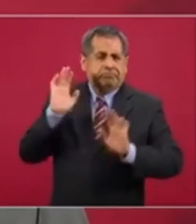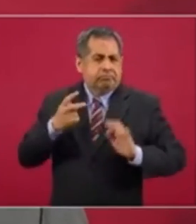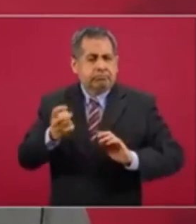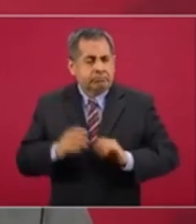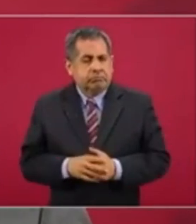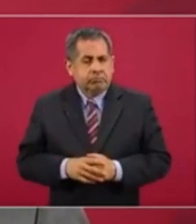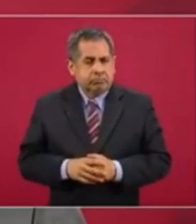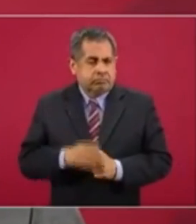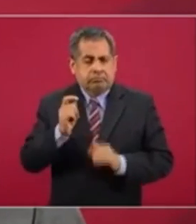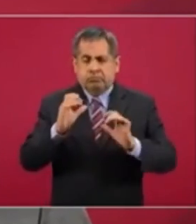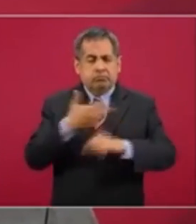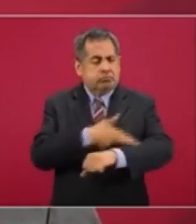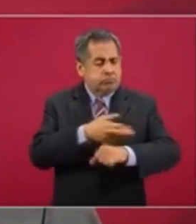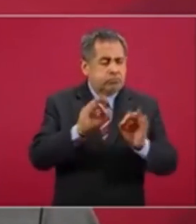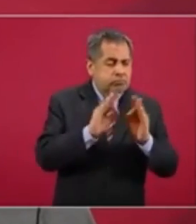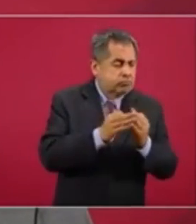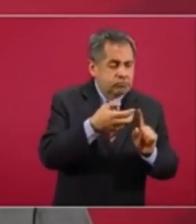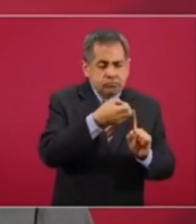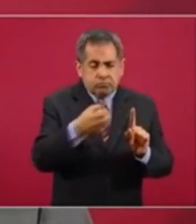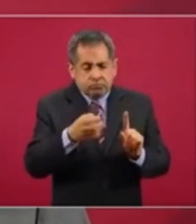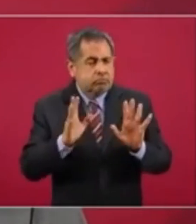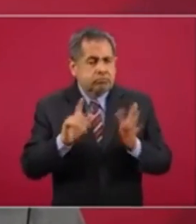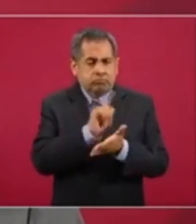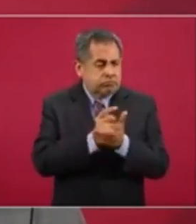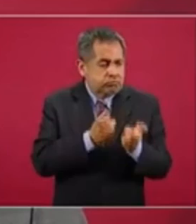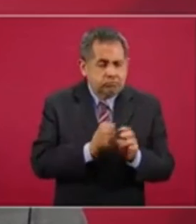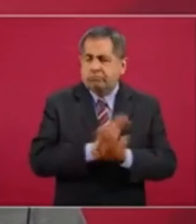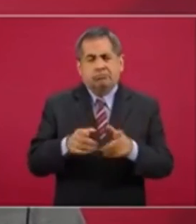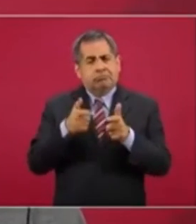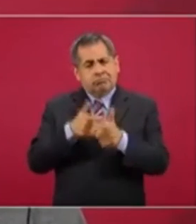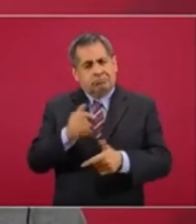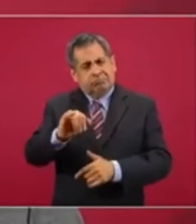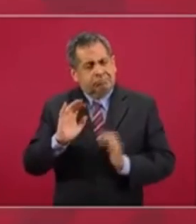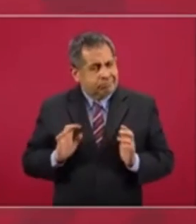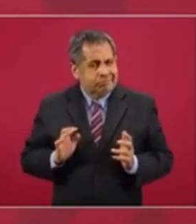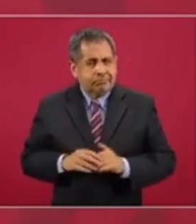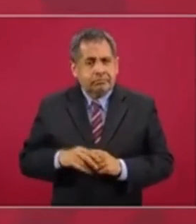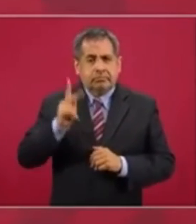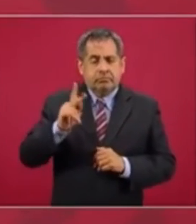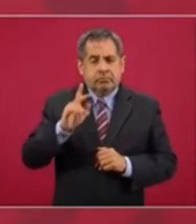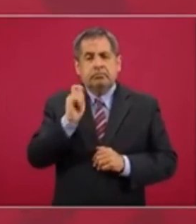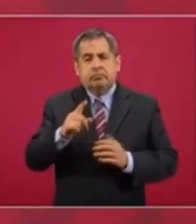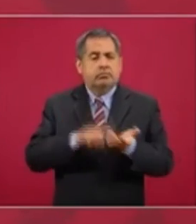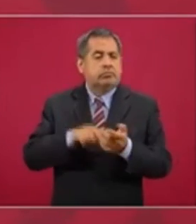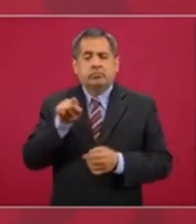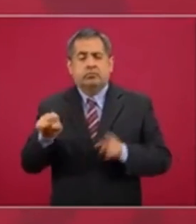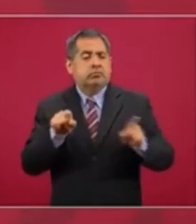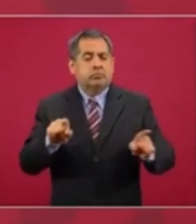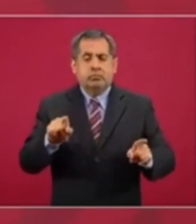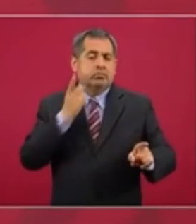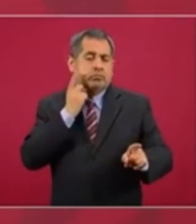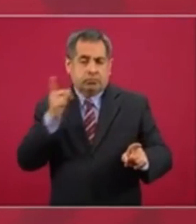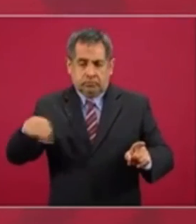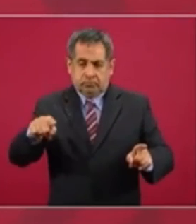nada más cuidar los procedimientos legales, pero es un asunto de